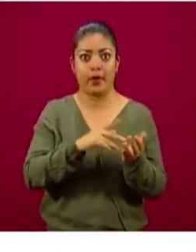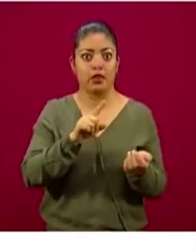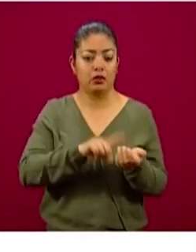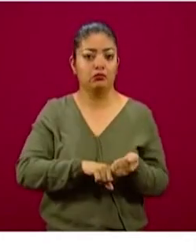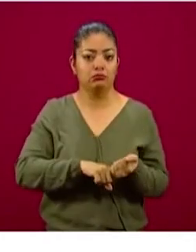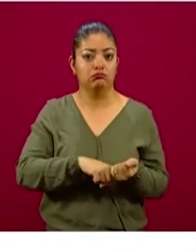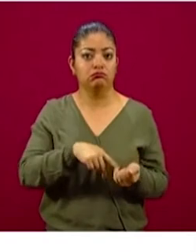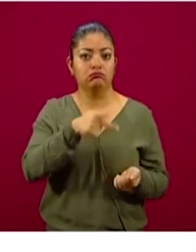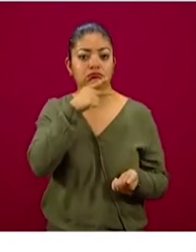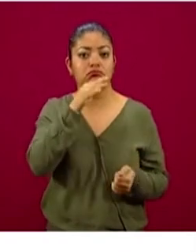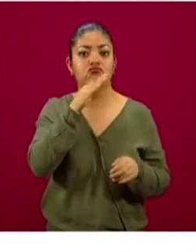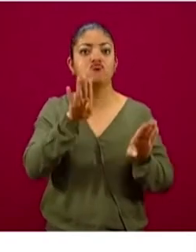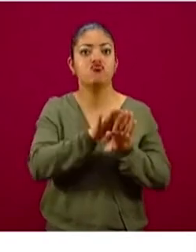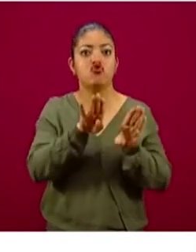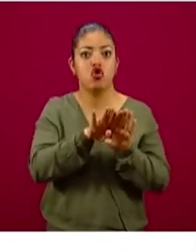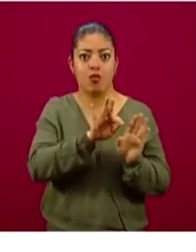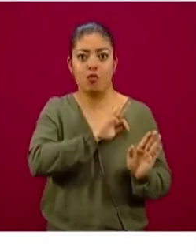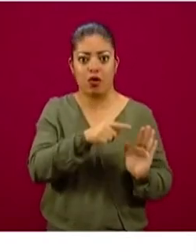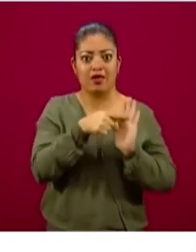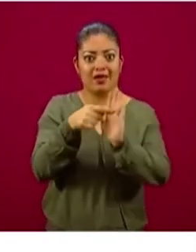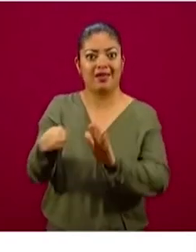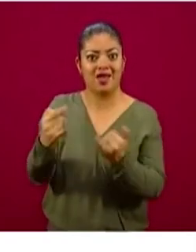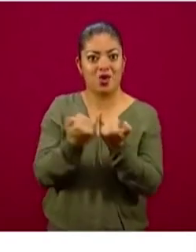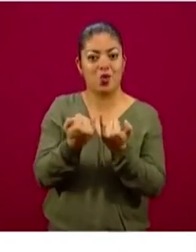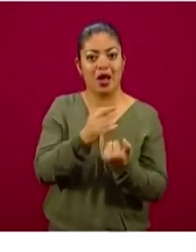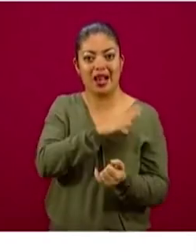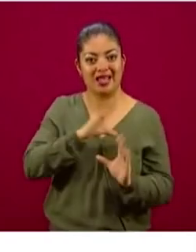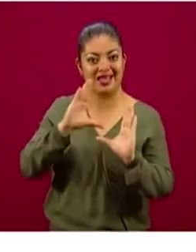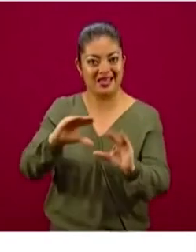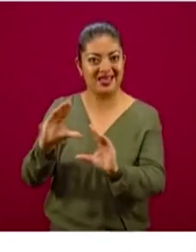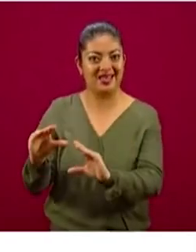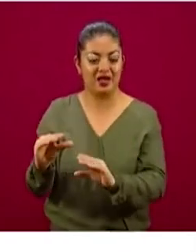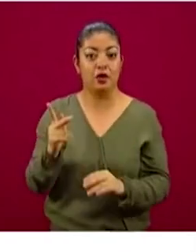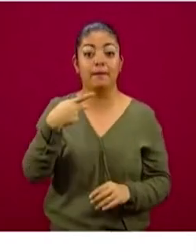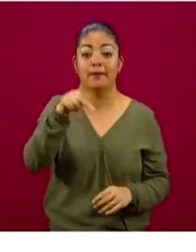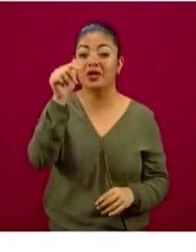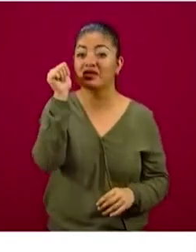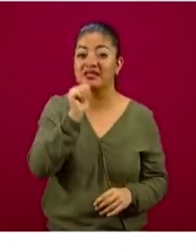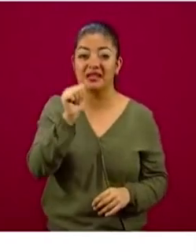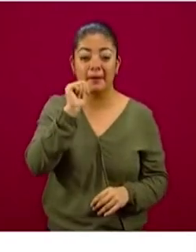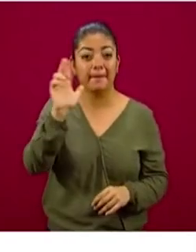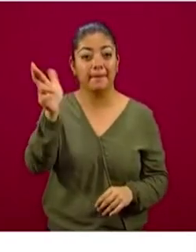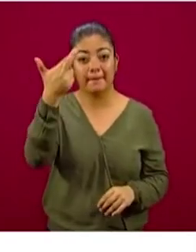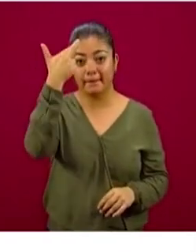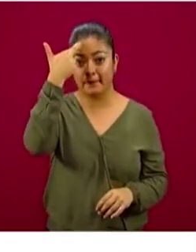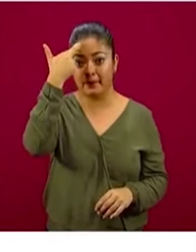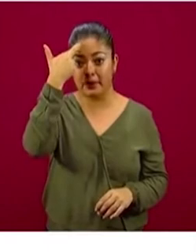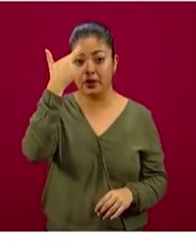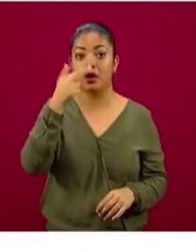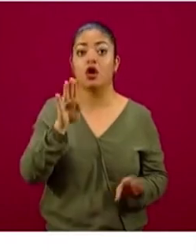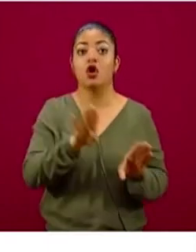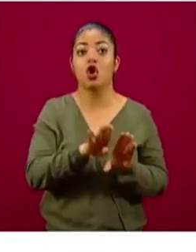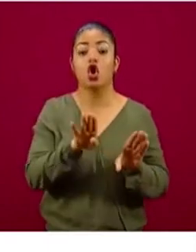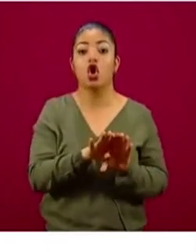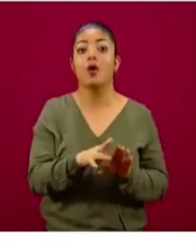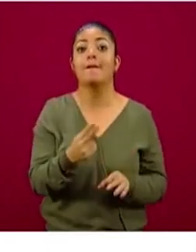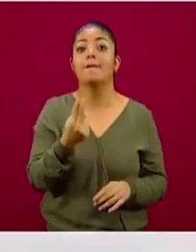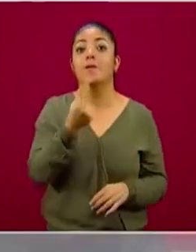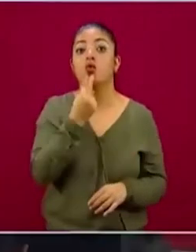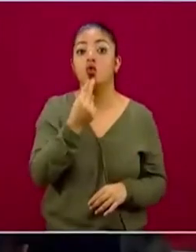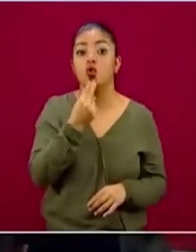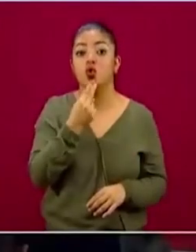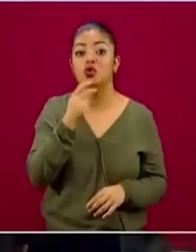padres a cómo trabajar con sus hijos. Pero siempre recuérdense que más allá del uso de